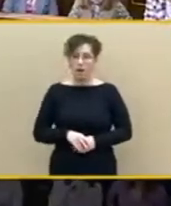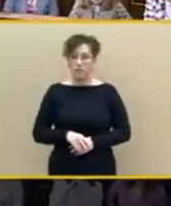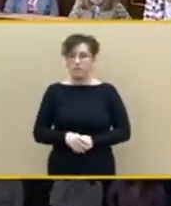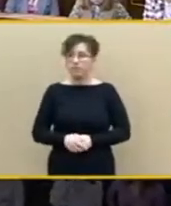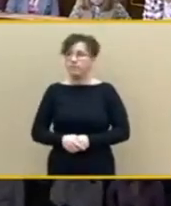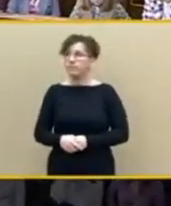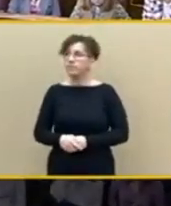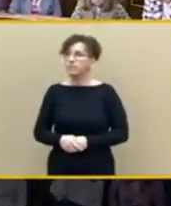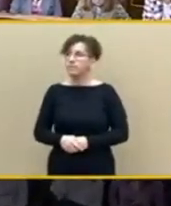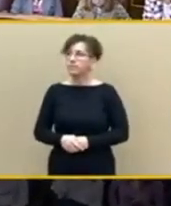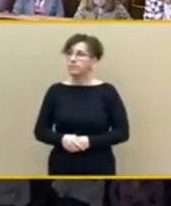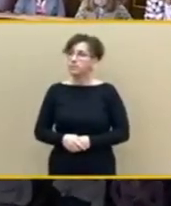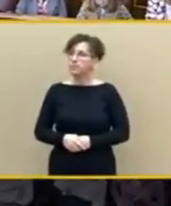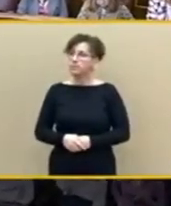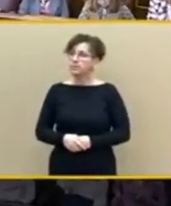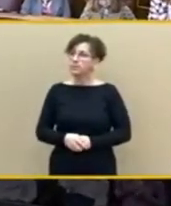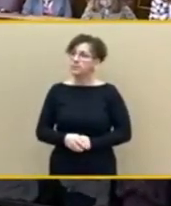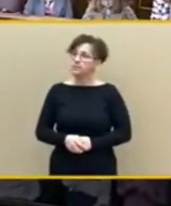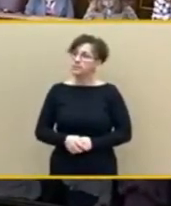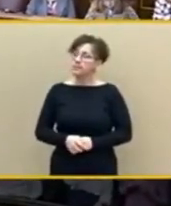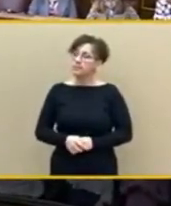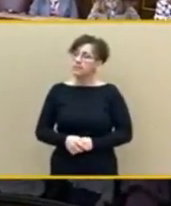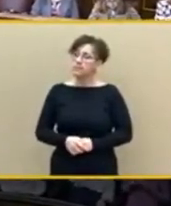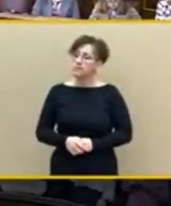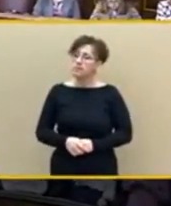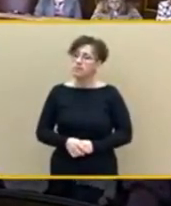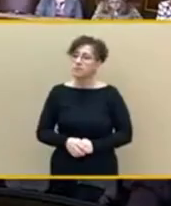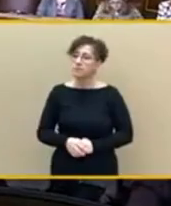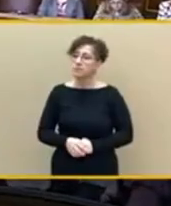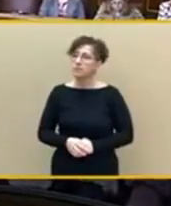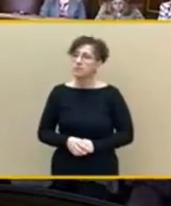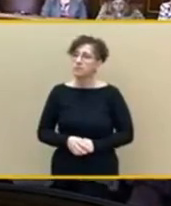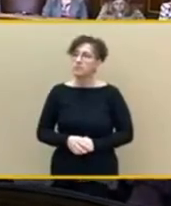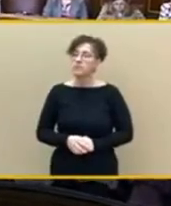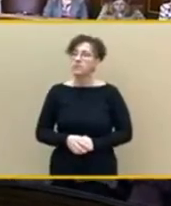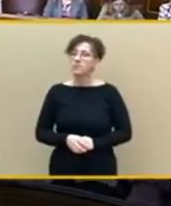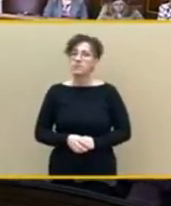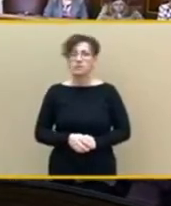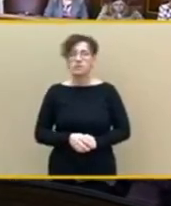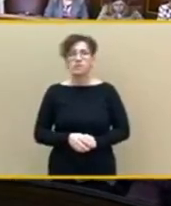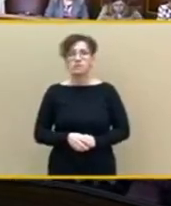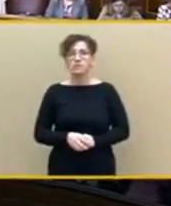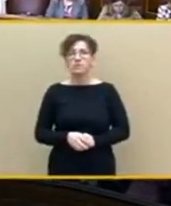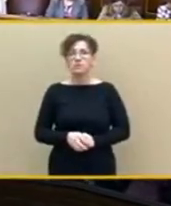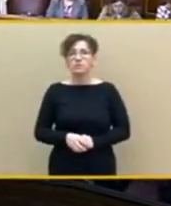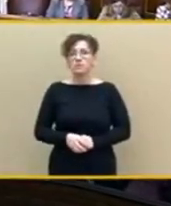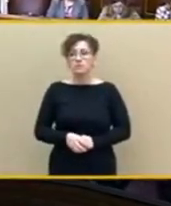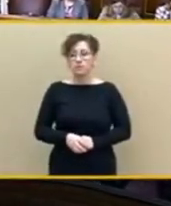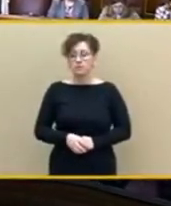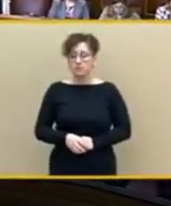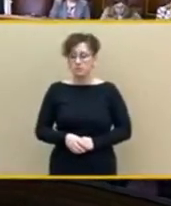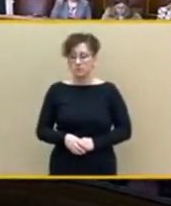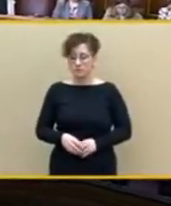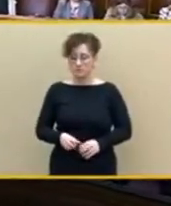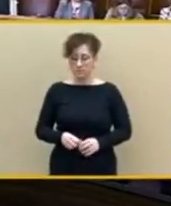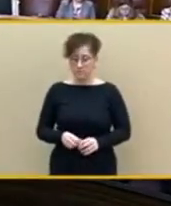del gobierno Pedro Sánchez ha advertido de que no hay posibilidades en estos momentos de que prospere y ha defendido que se